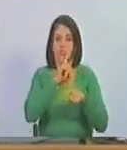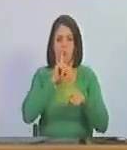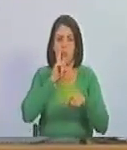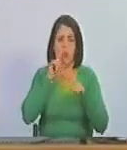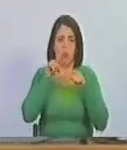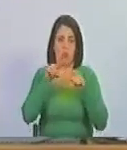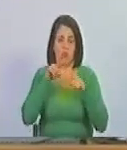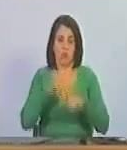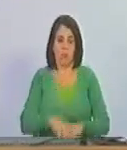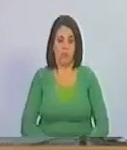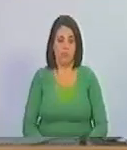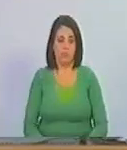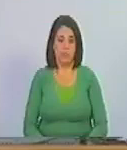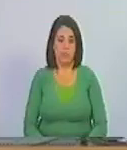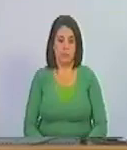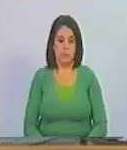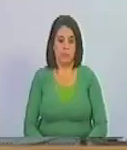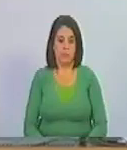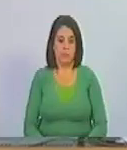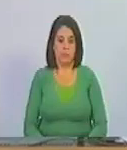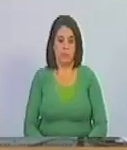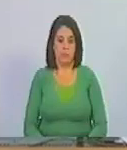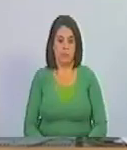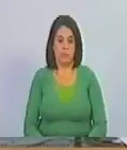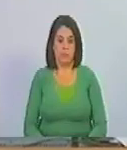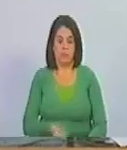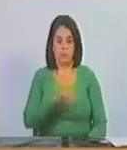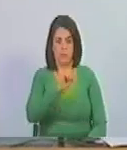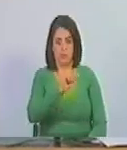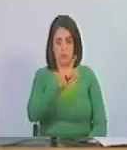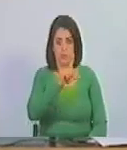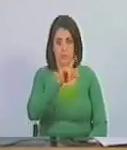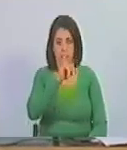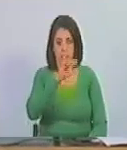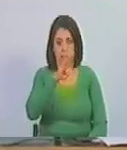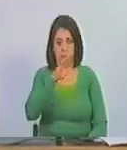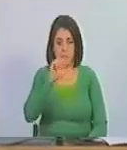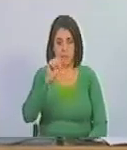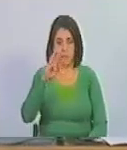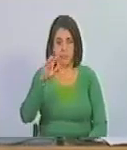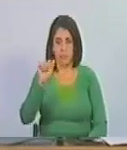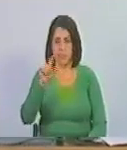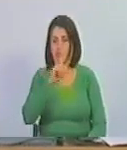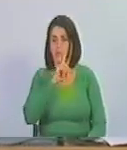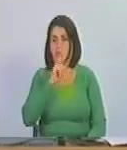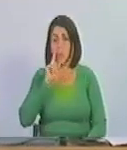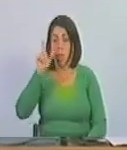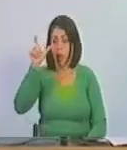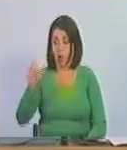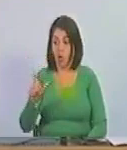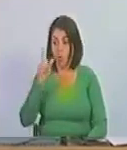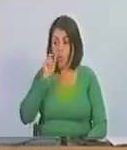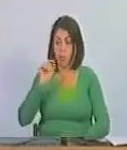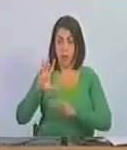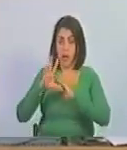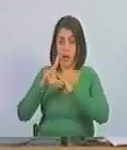por Alibaba. Alibaba nombró a este ladrón